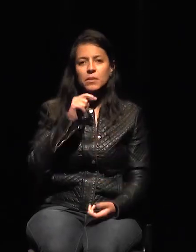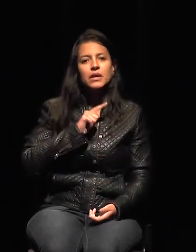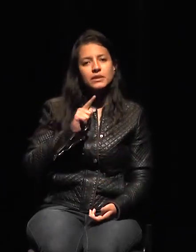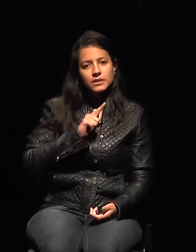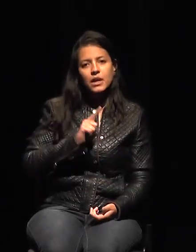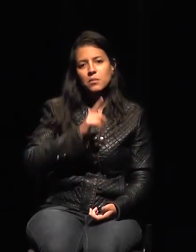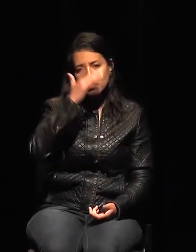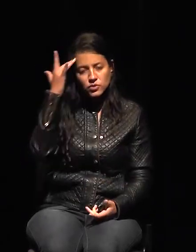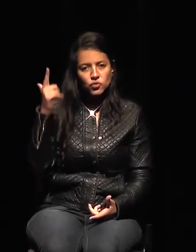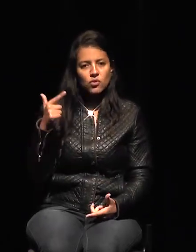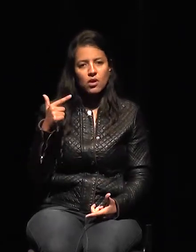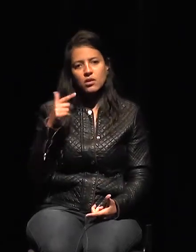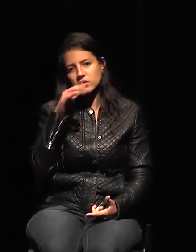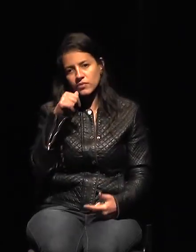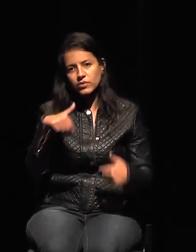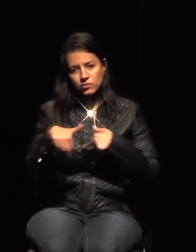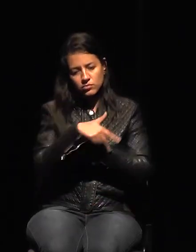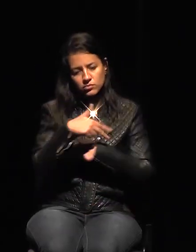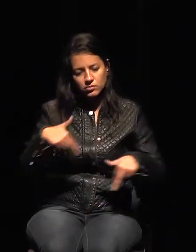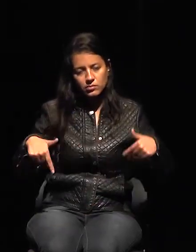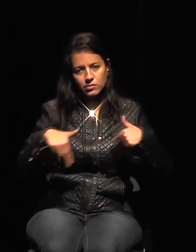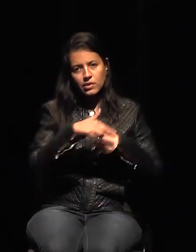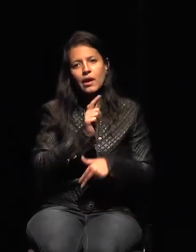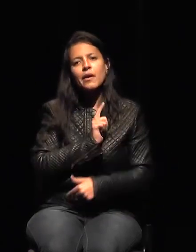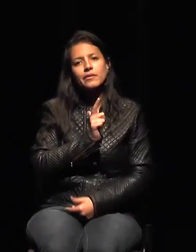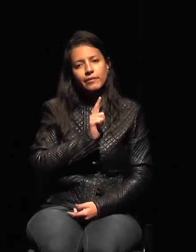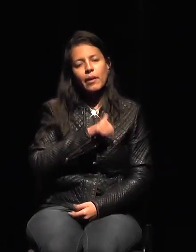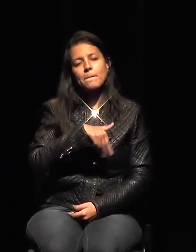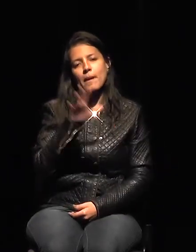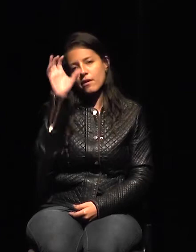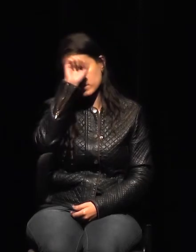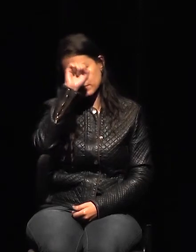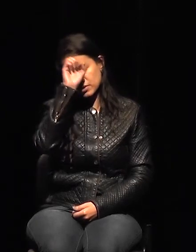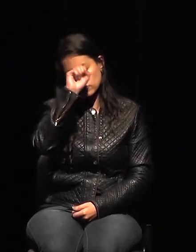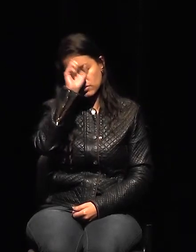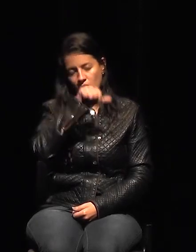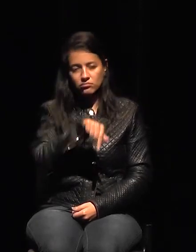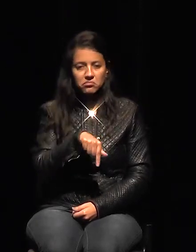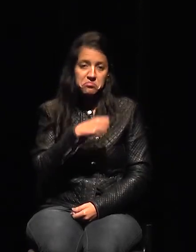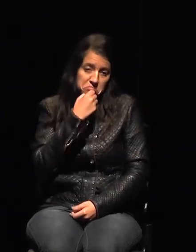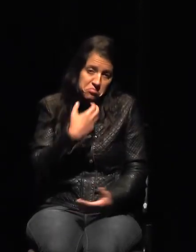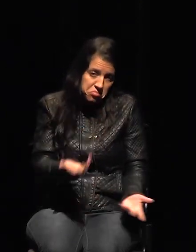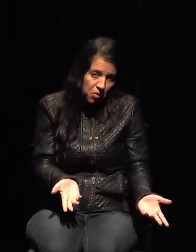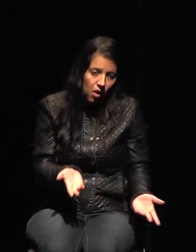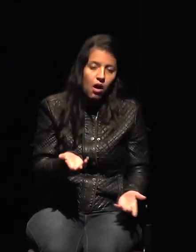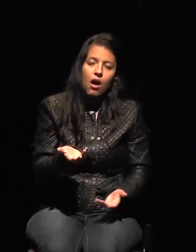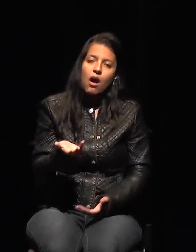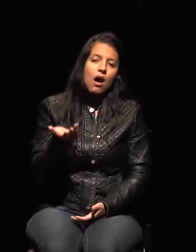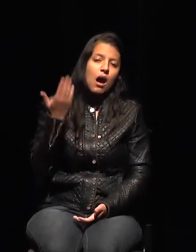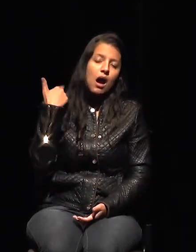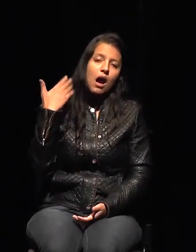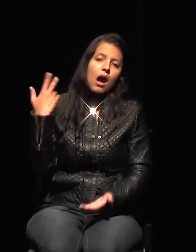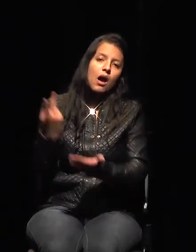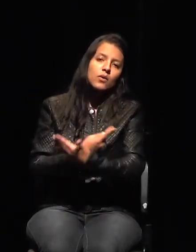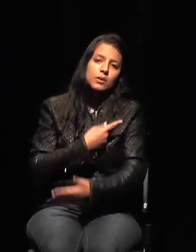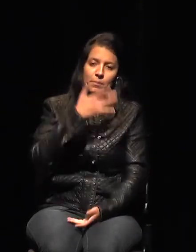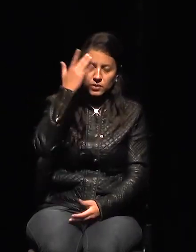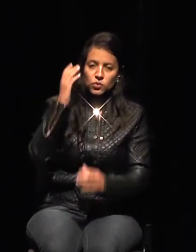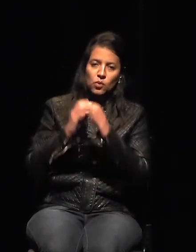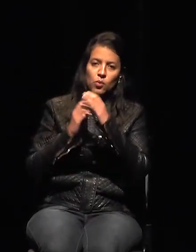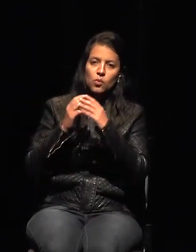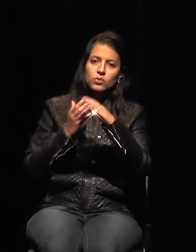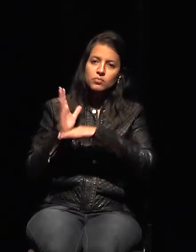rotatividad de personas, claro, un funcionario va a la frontera después de